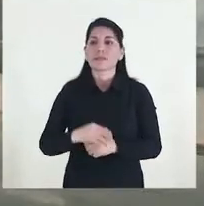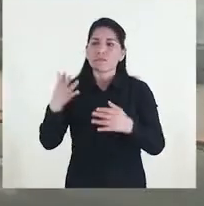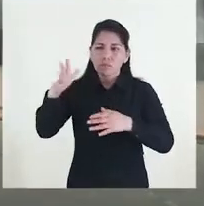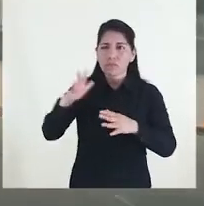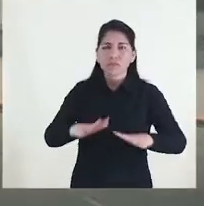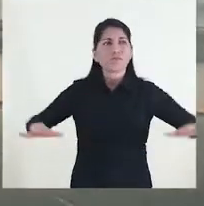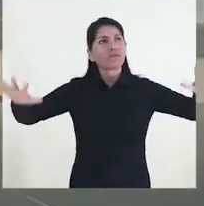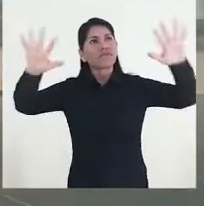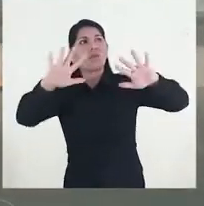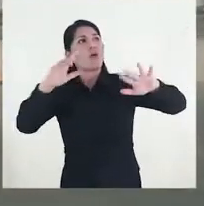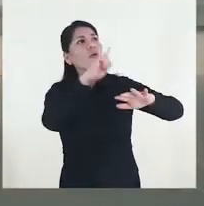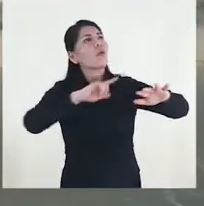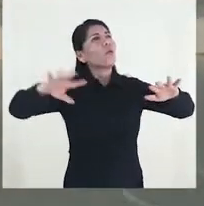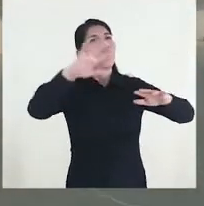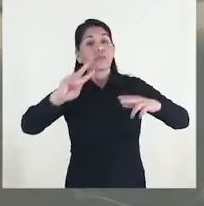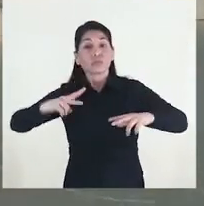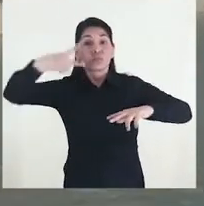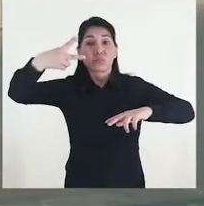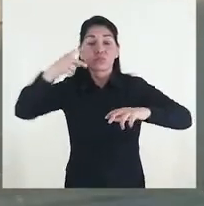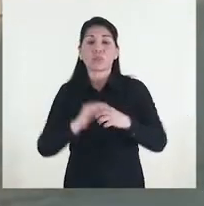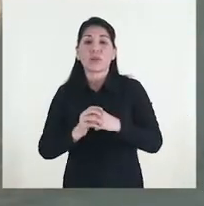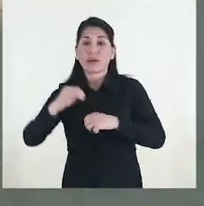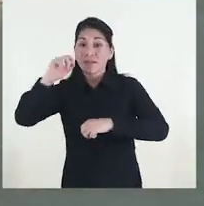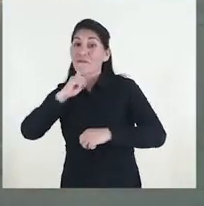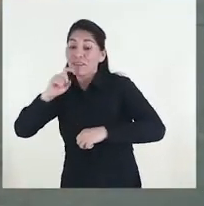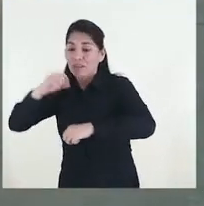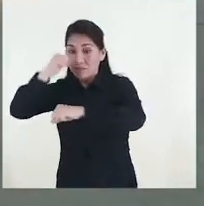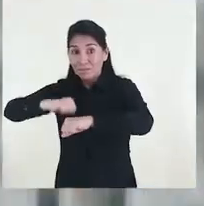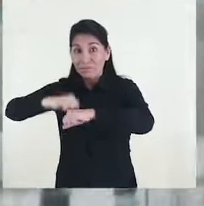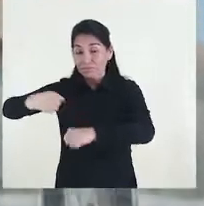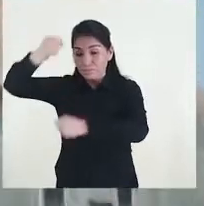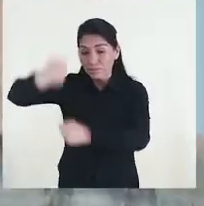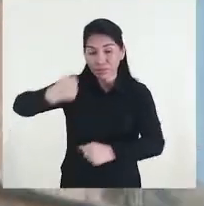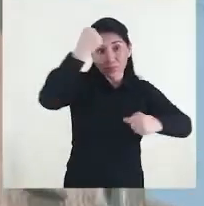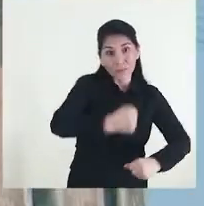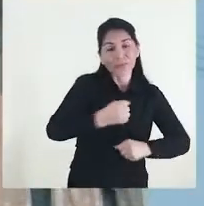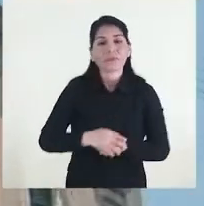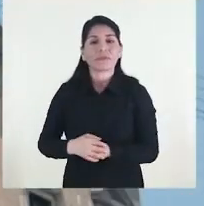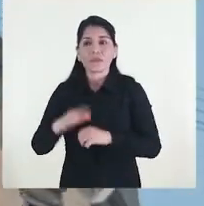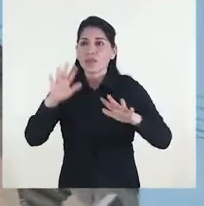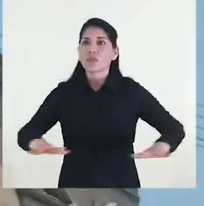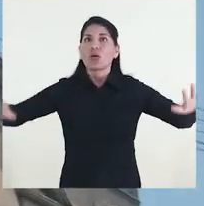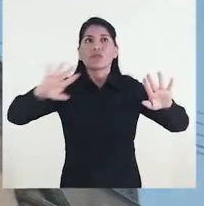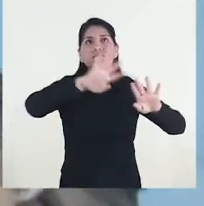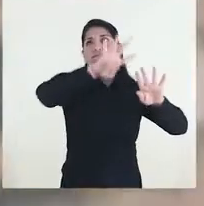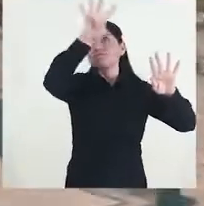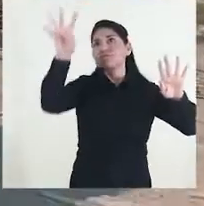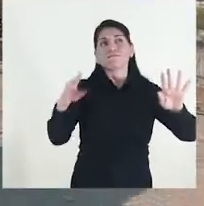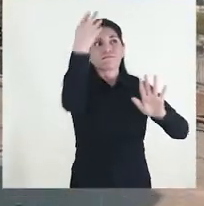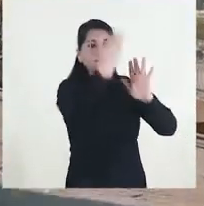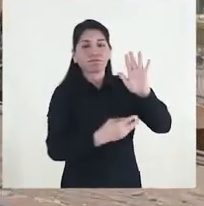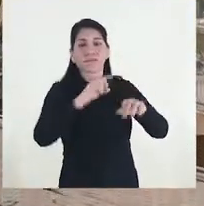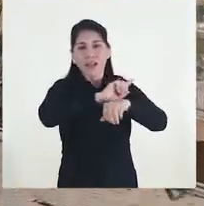alrededor de un claustro con arquitectura de doble piso y una pila de fierro fundido. El frontis tiene una torre de estilo neoclásico